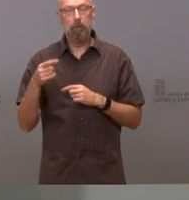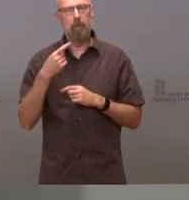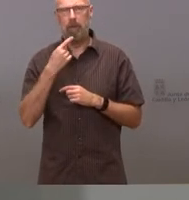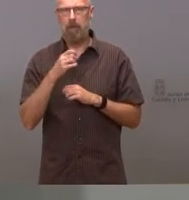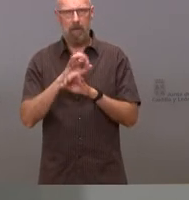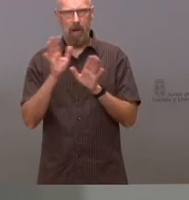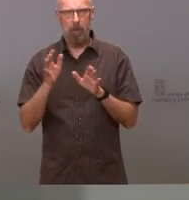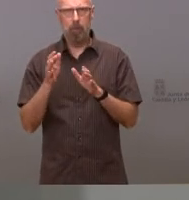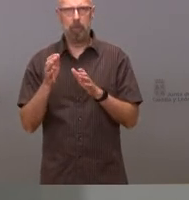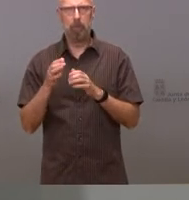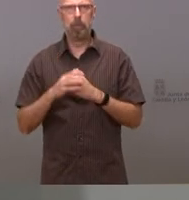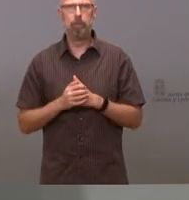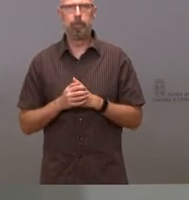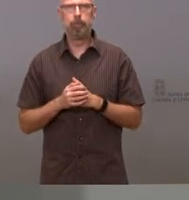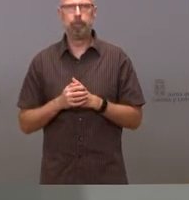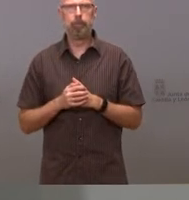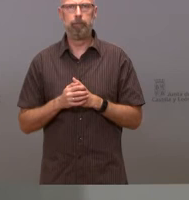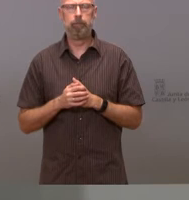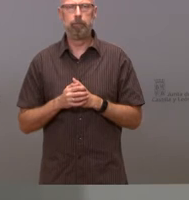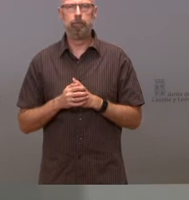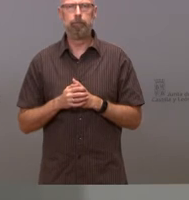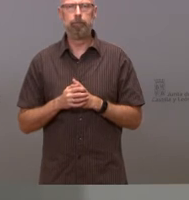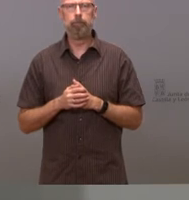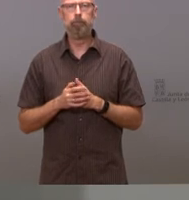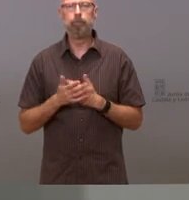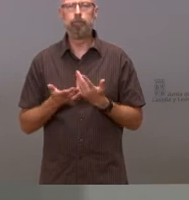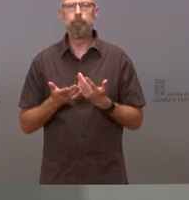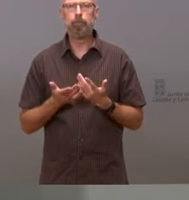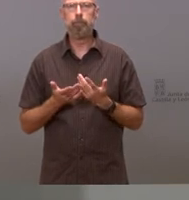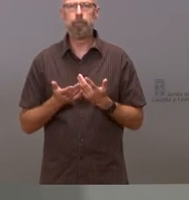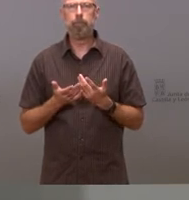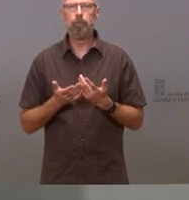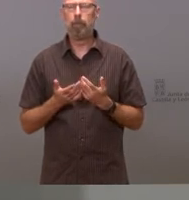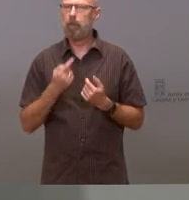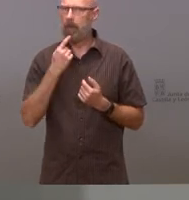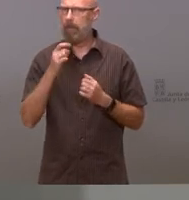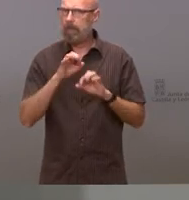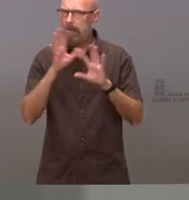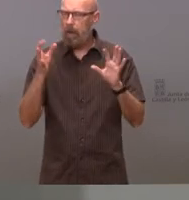no vamos a admitir no digo que este sea el caso pero quiero dejar claro